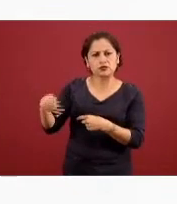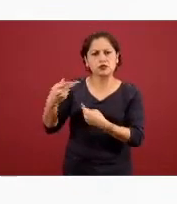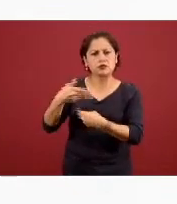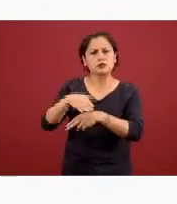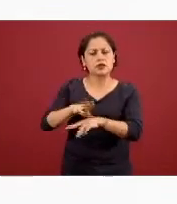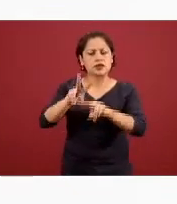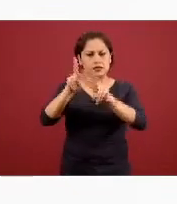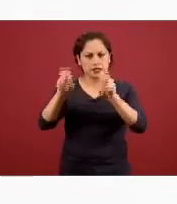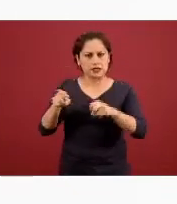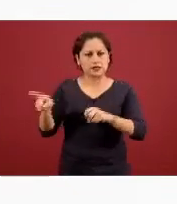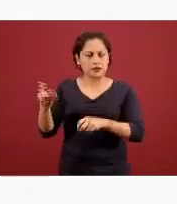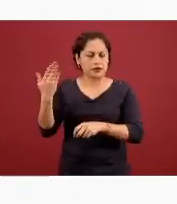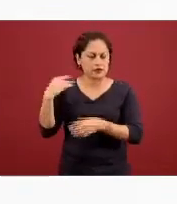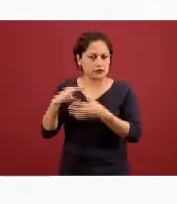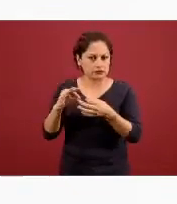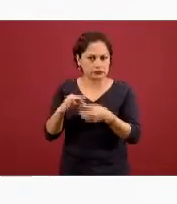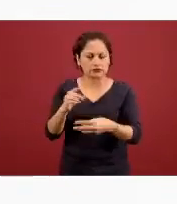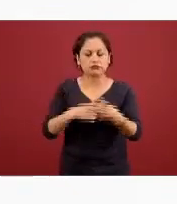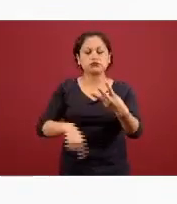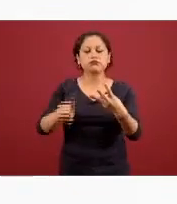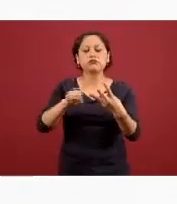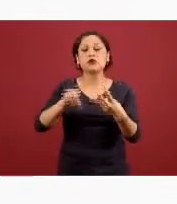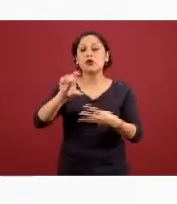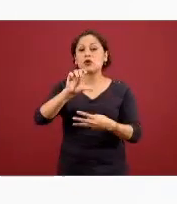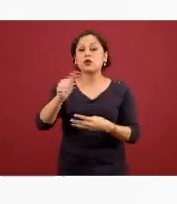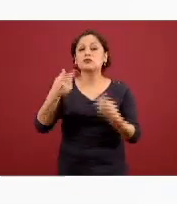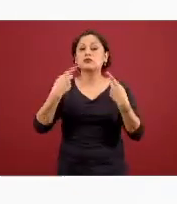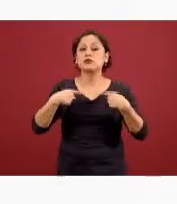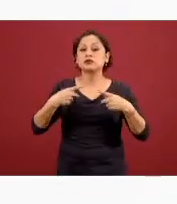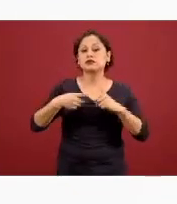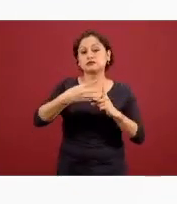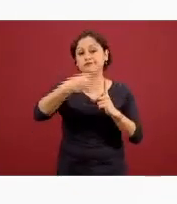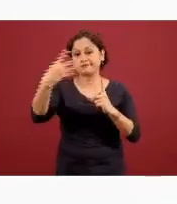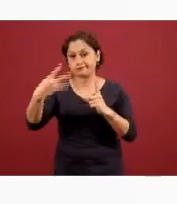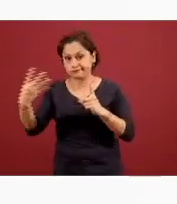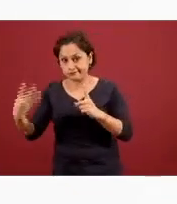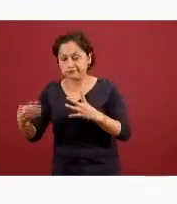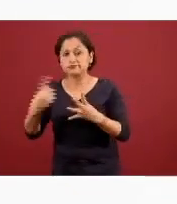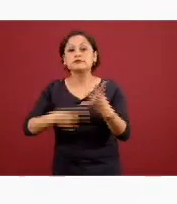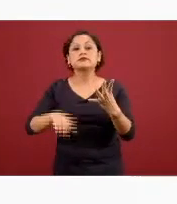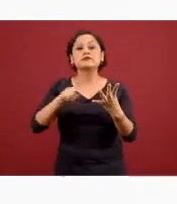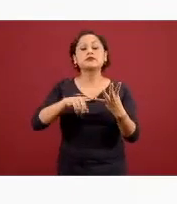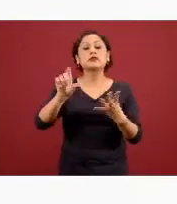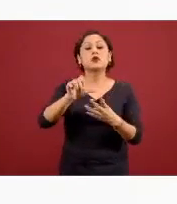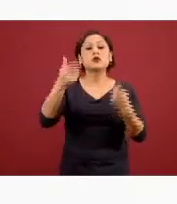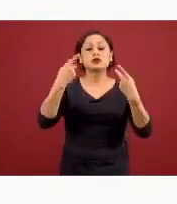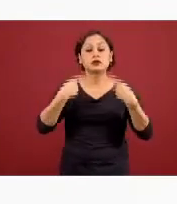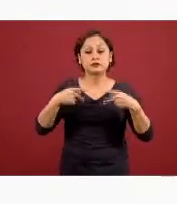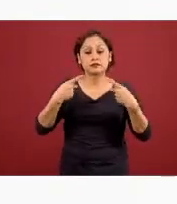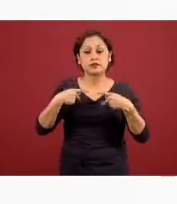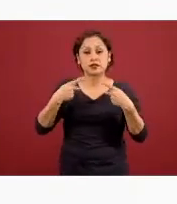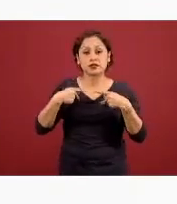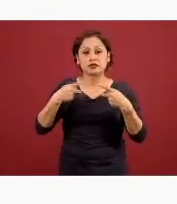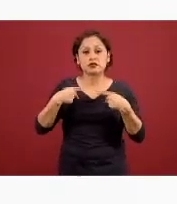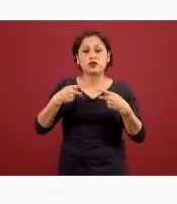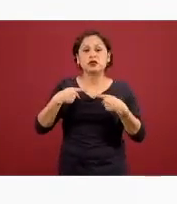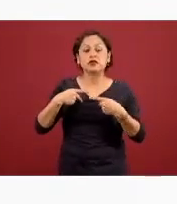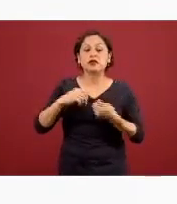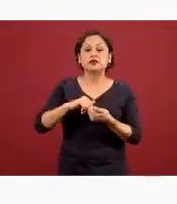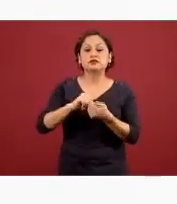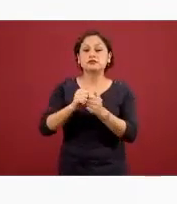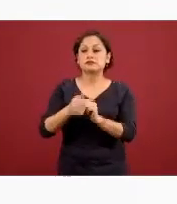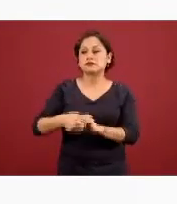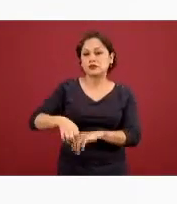abundante tenemos a las personas de la diversidad sexual tenemos a las personas en la séptima década de la vida y